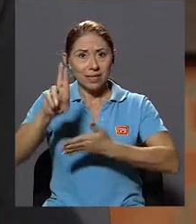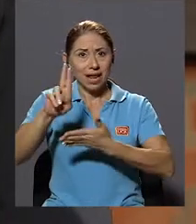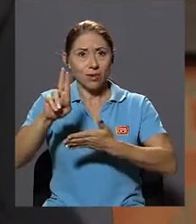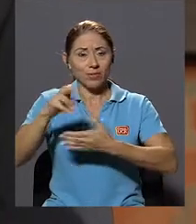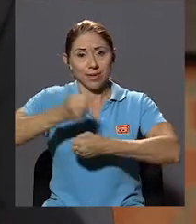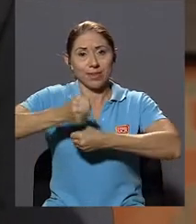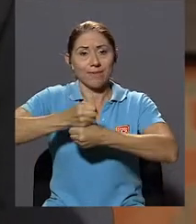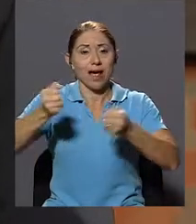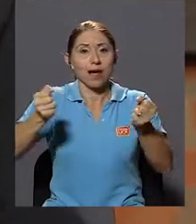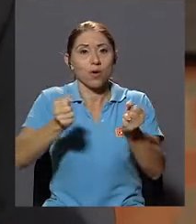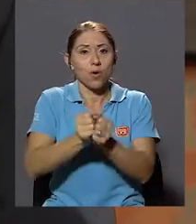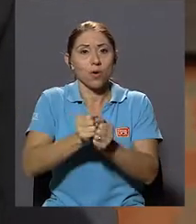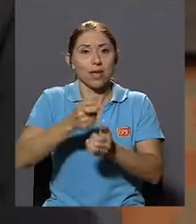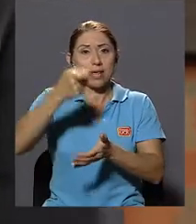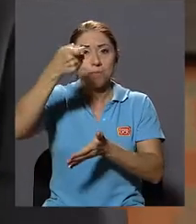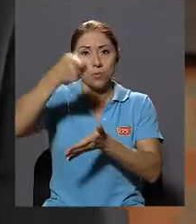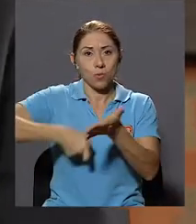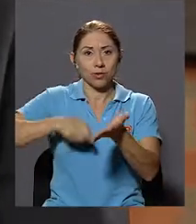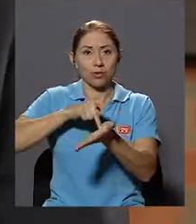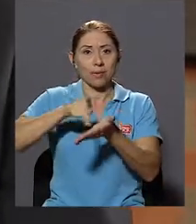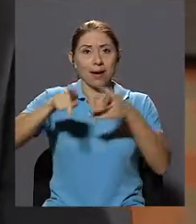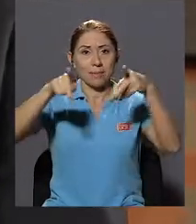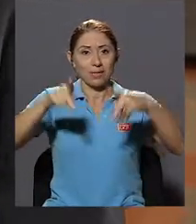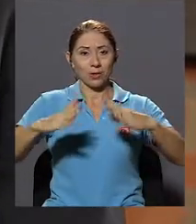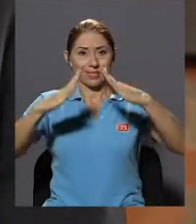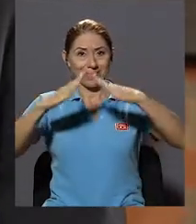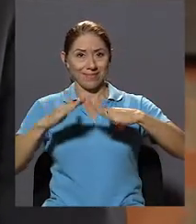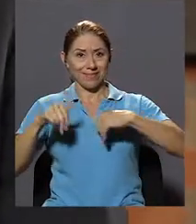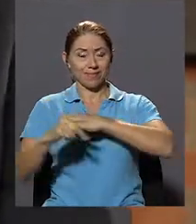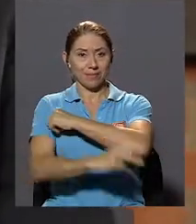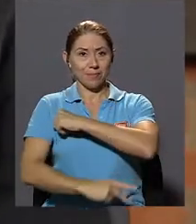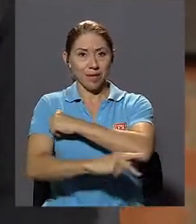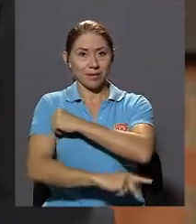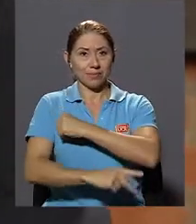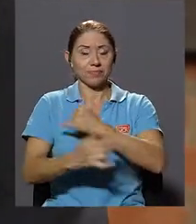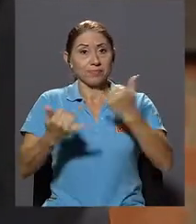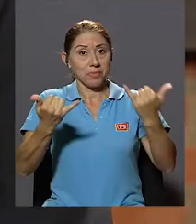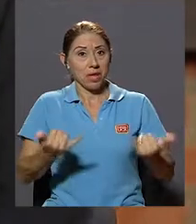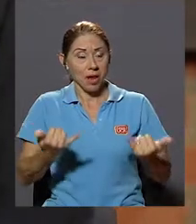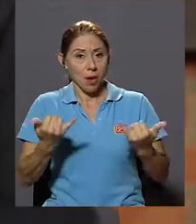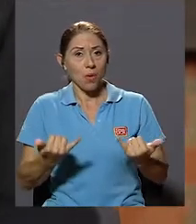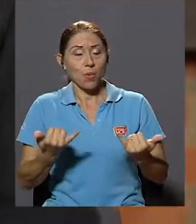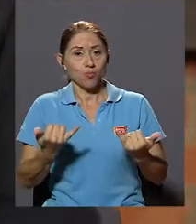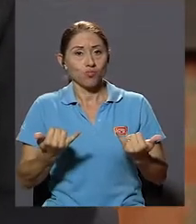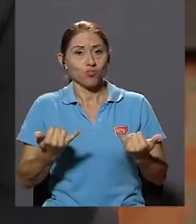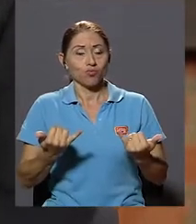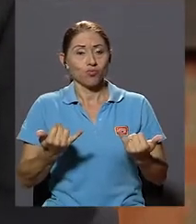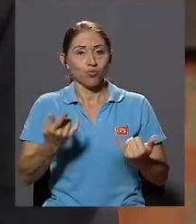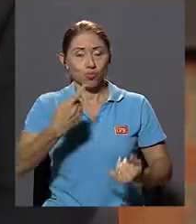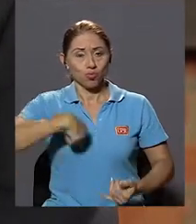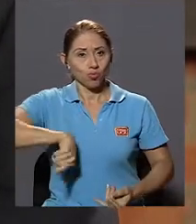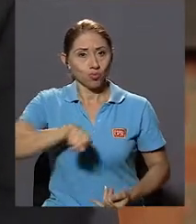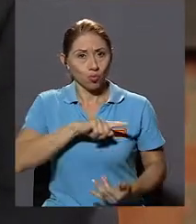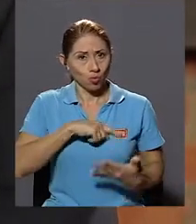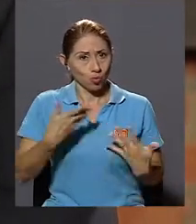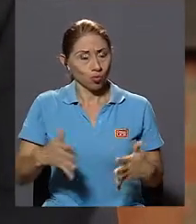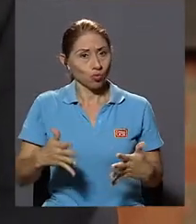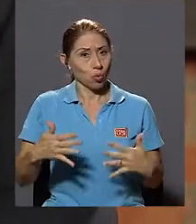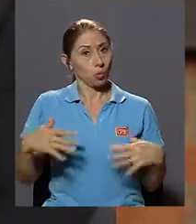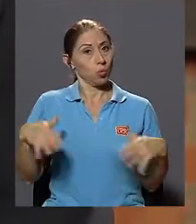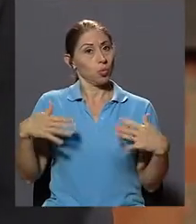paga con los impuestos que tributan los habitantes de este país Y en esta ocasión nos ponemos